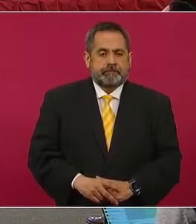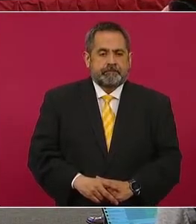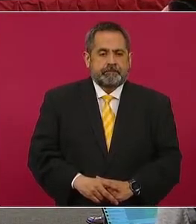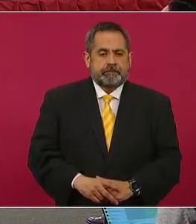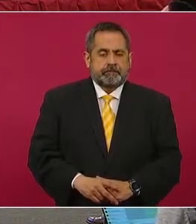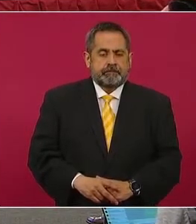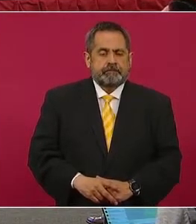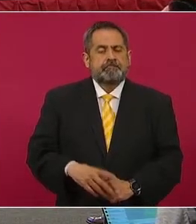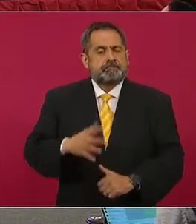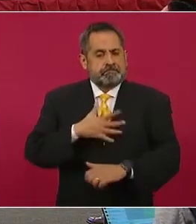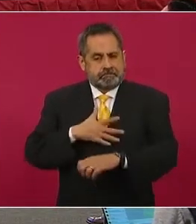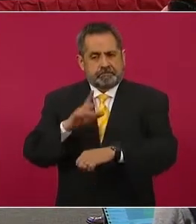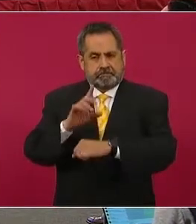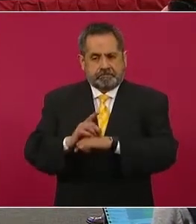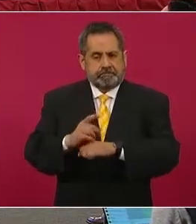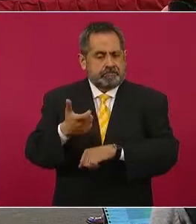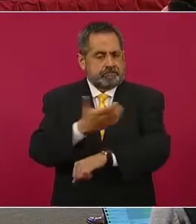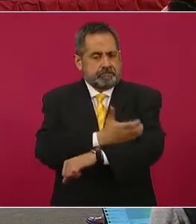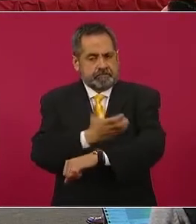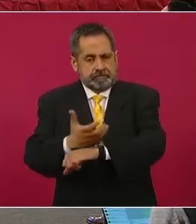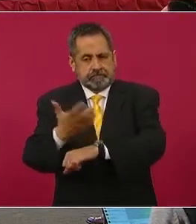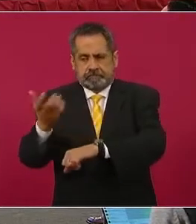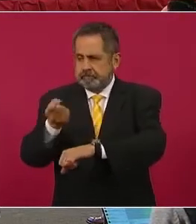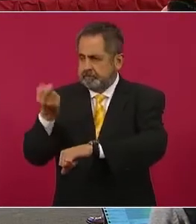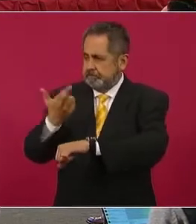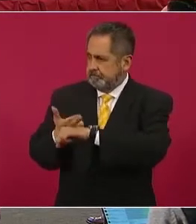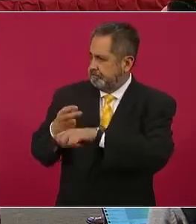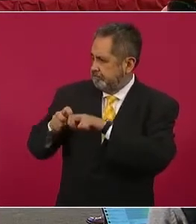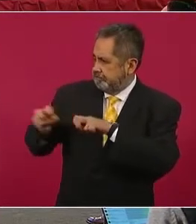Muy buenos días, compañeros secretarios.